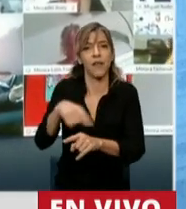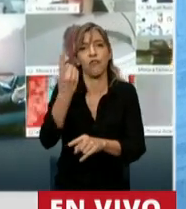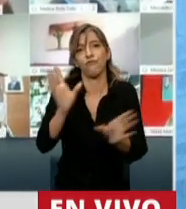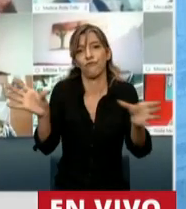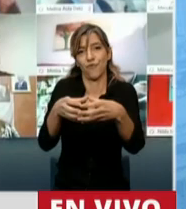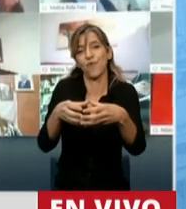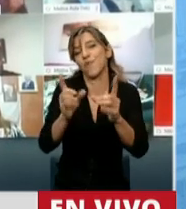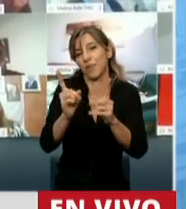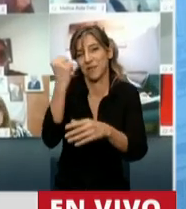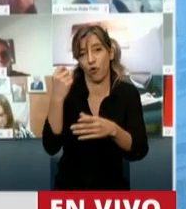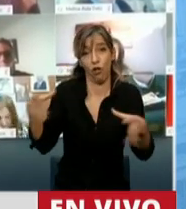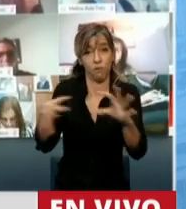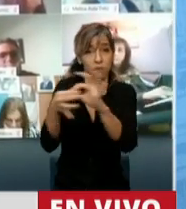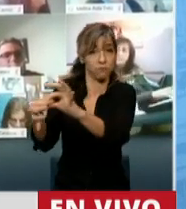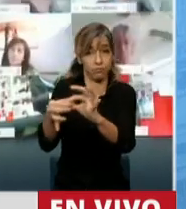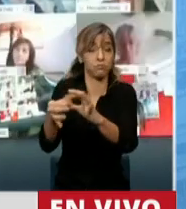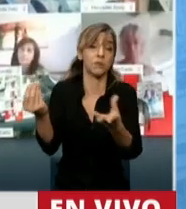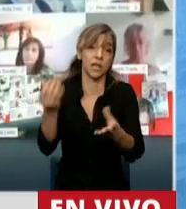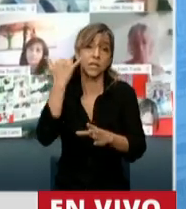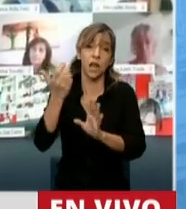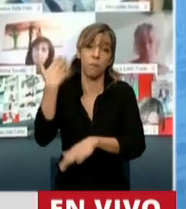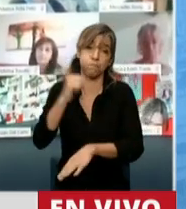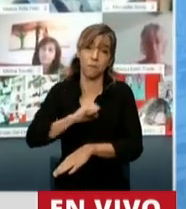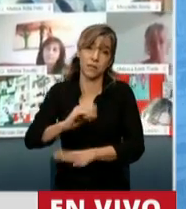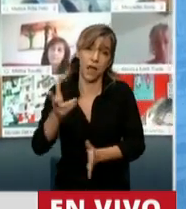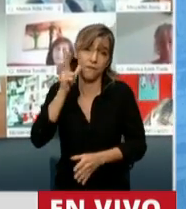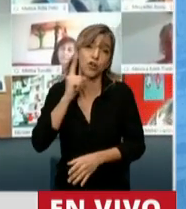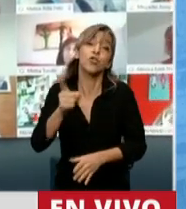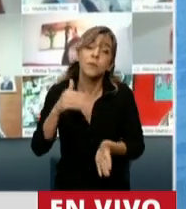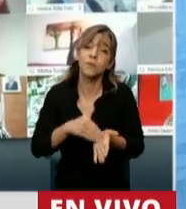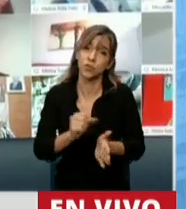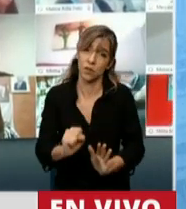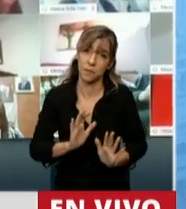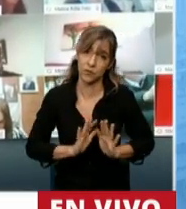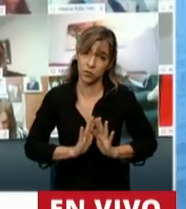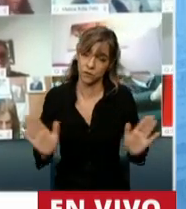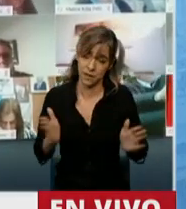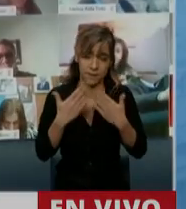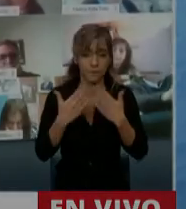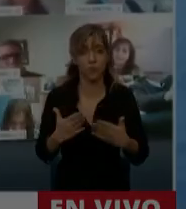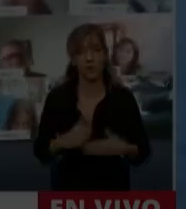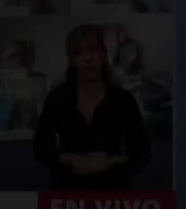al Estado Nacional, repito, en más de 8 mil millones de pesos. Muchas gracias. Gracias, diputado.